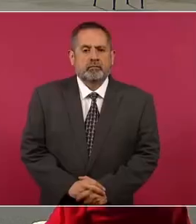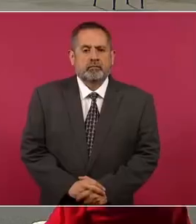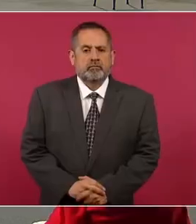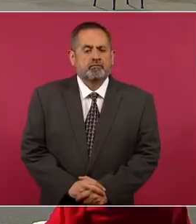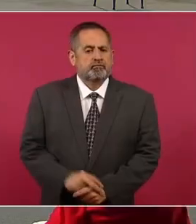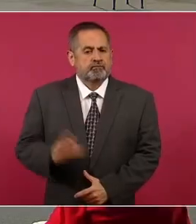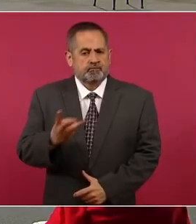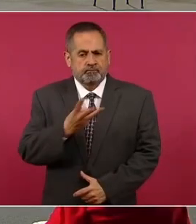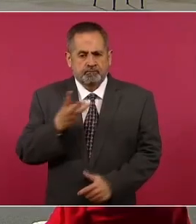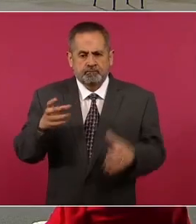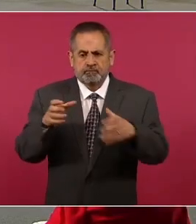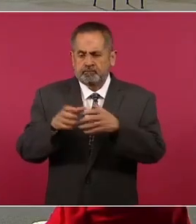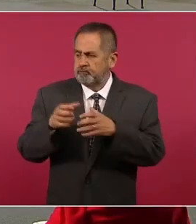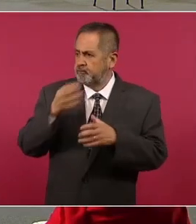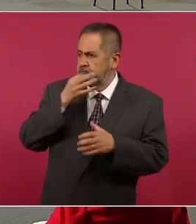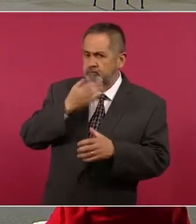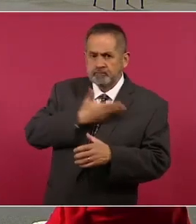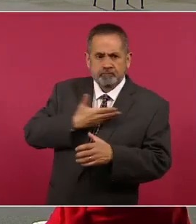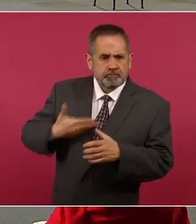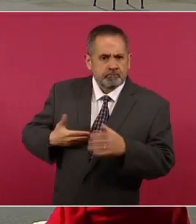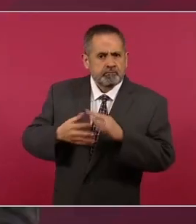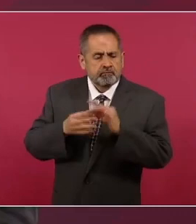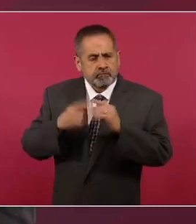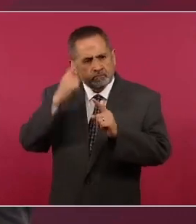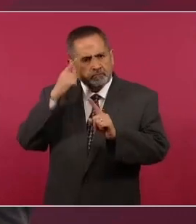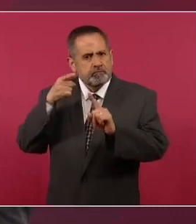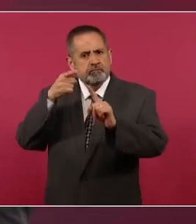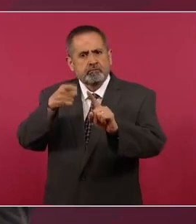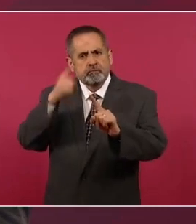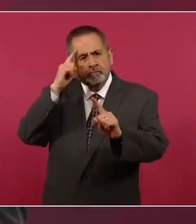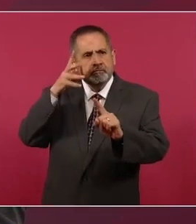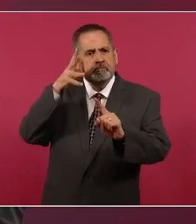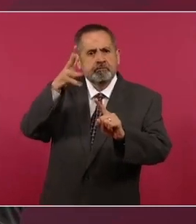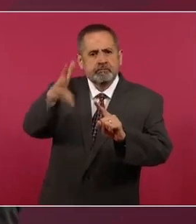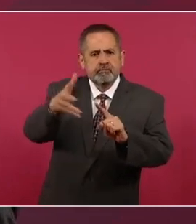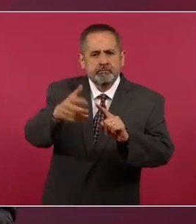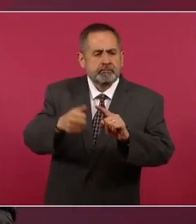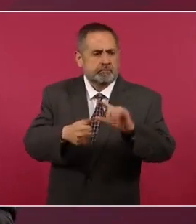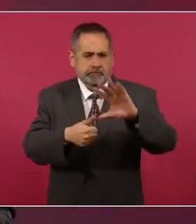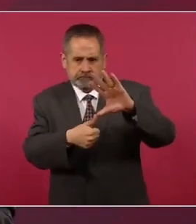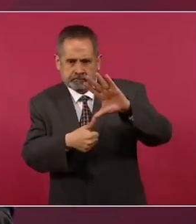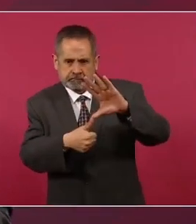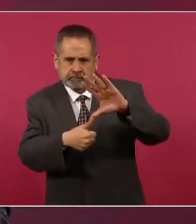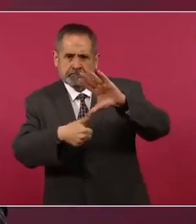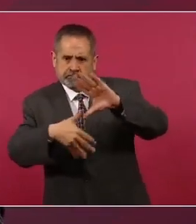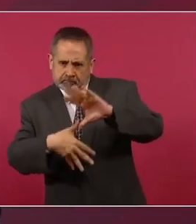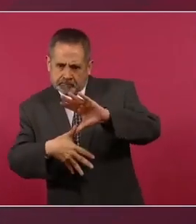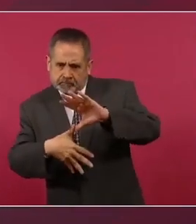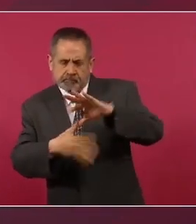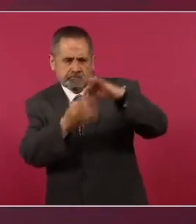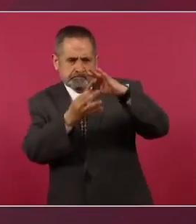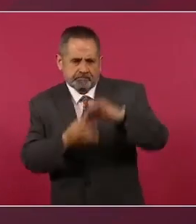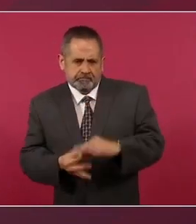una visión común que tienda a la prosperidad y al bienestar de América del Norte y de las Américas.